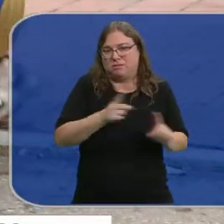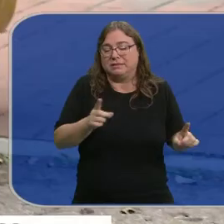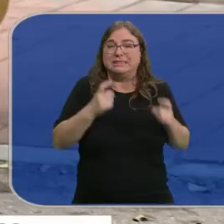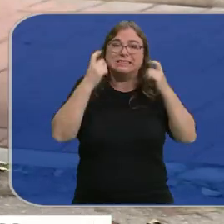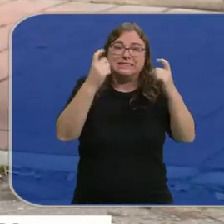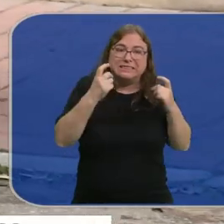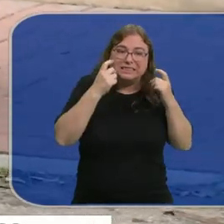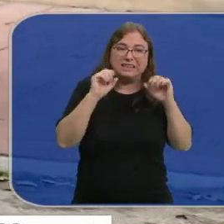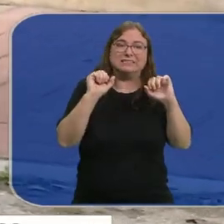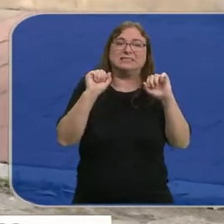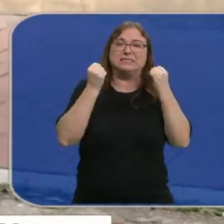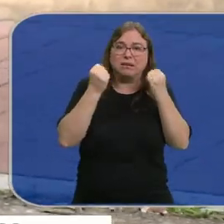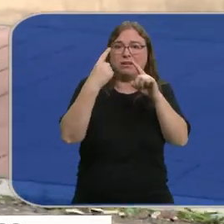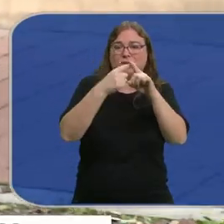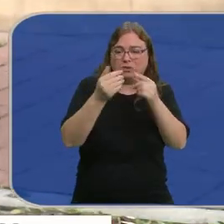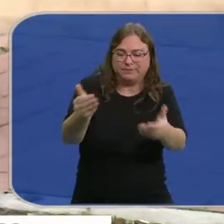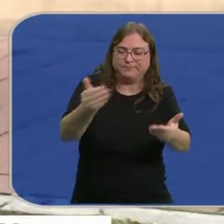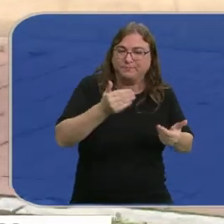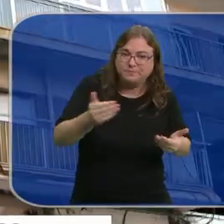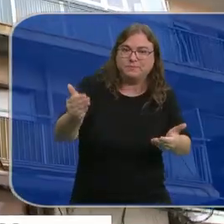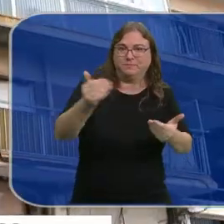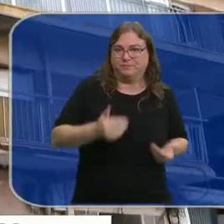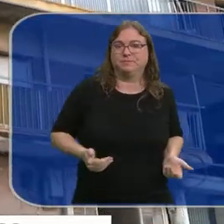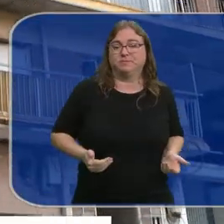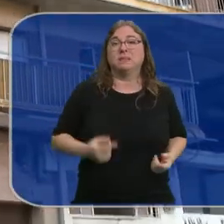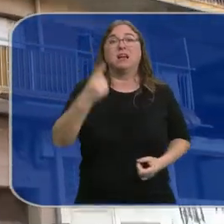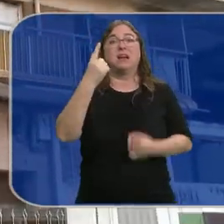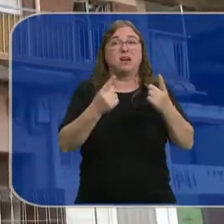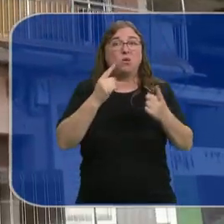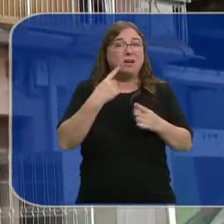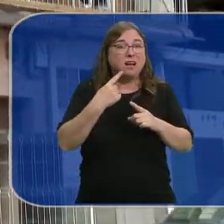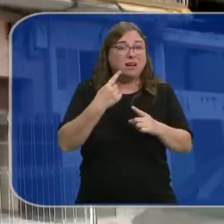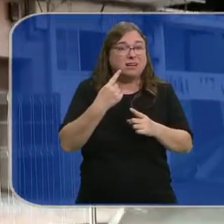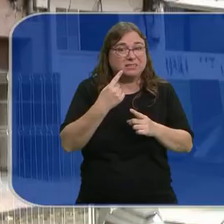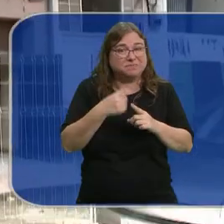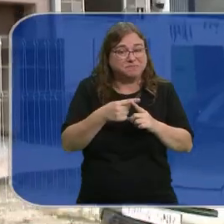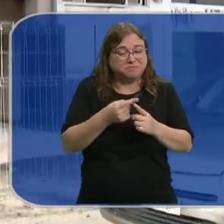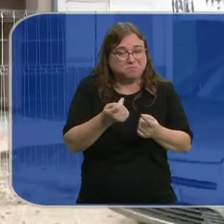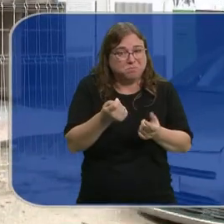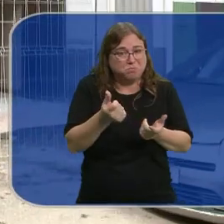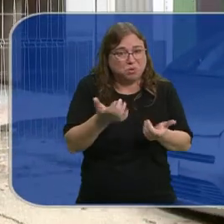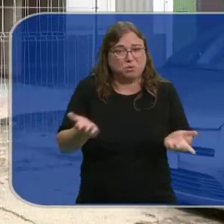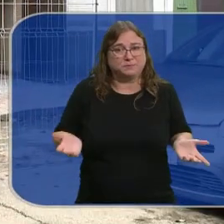Están intentando recuperar parte de sus pertenencias en algunos casos muy pocas.